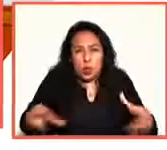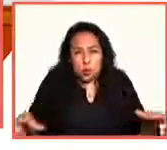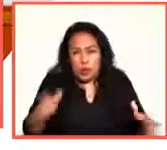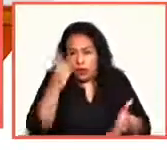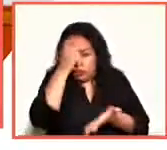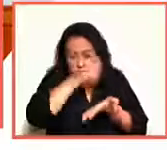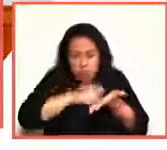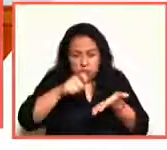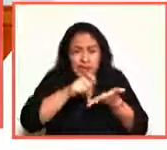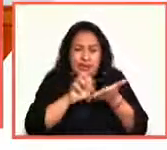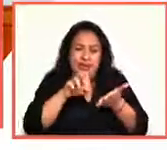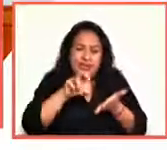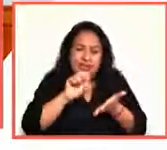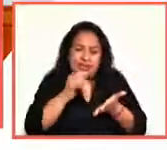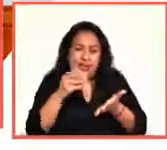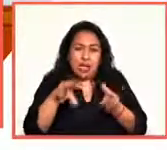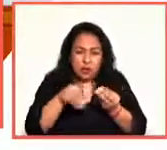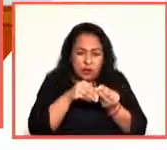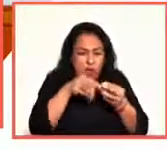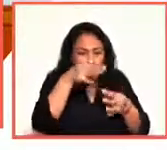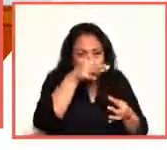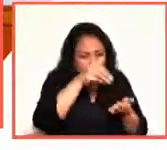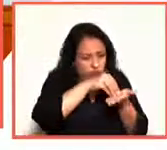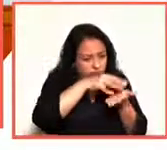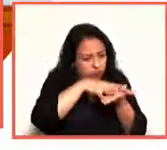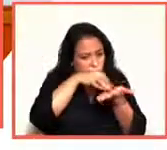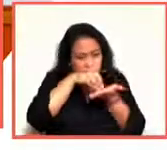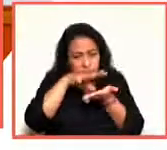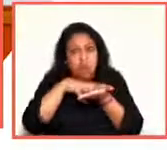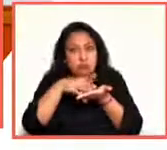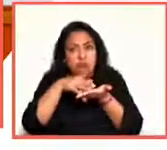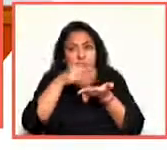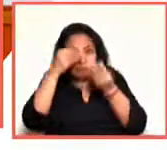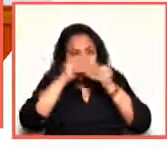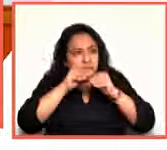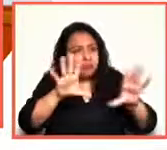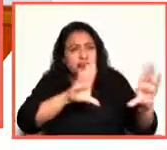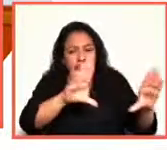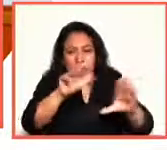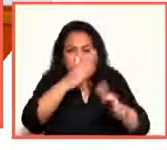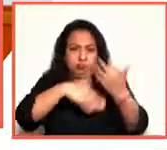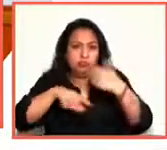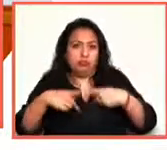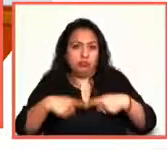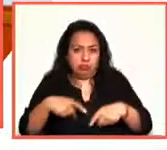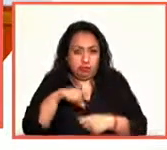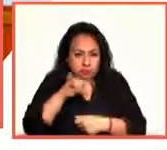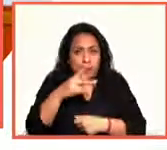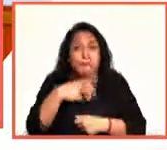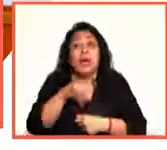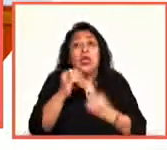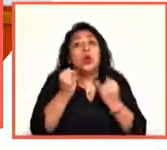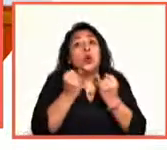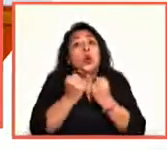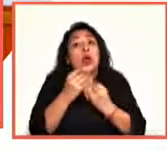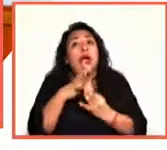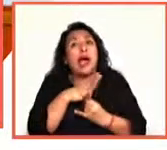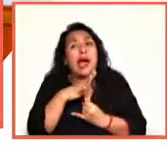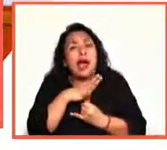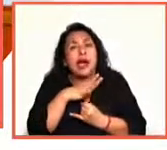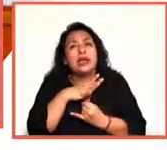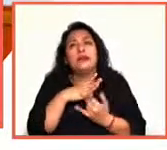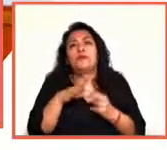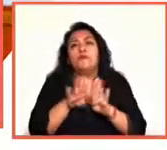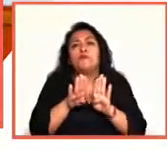tú reúnes en las hojas son ensayos de divulgación para todo el público, pero también tienen esta parte que nos